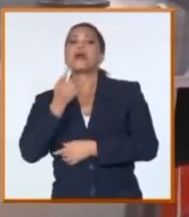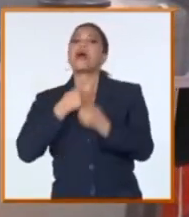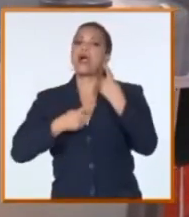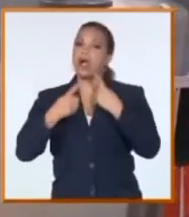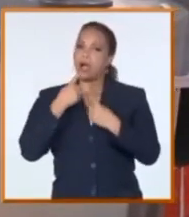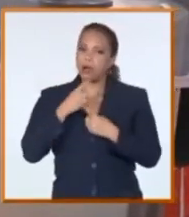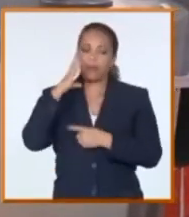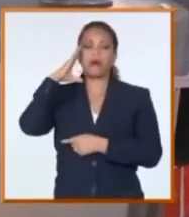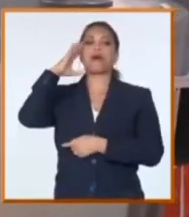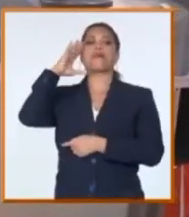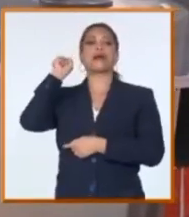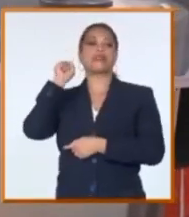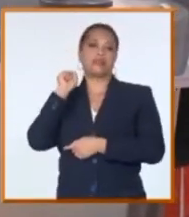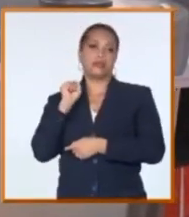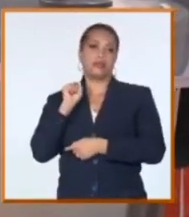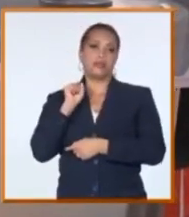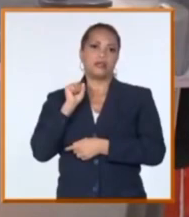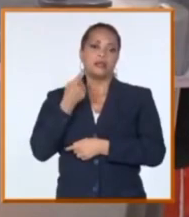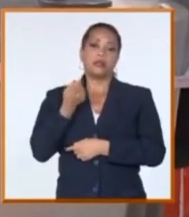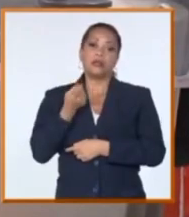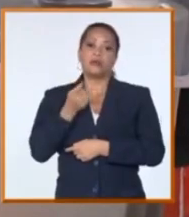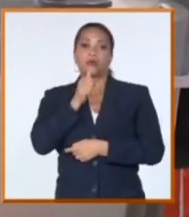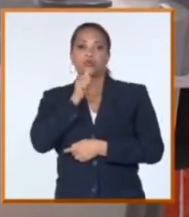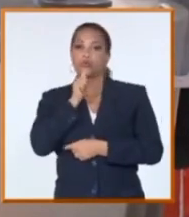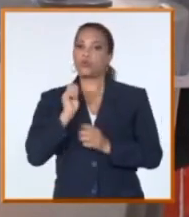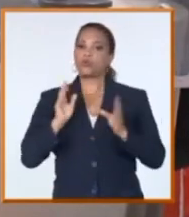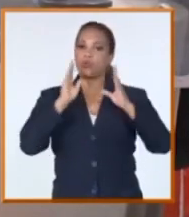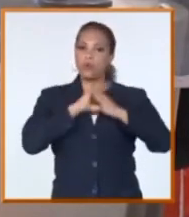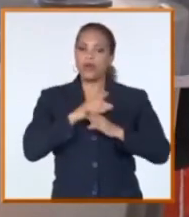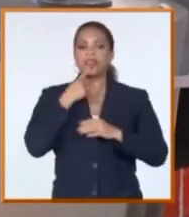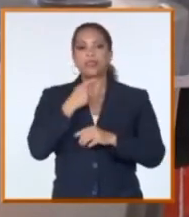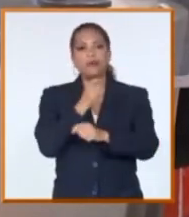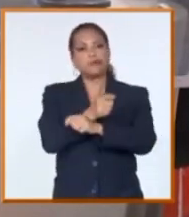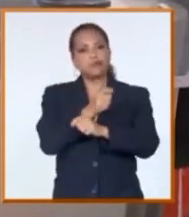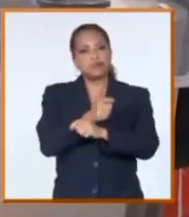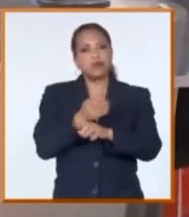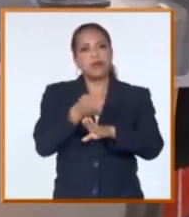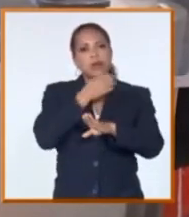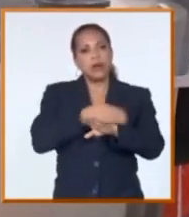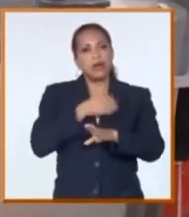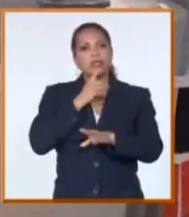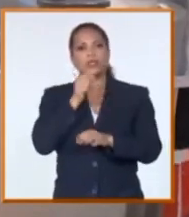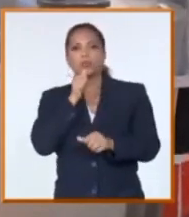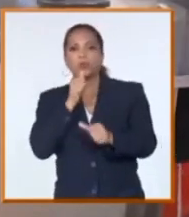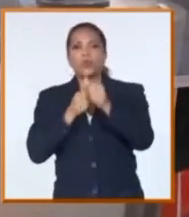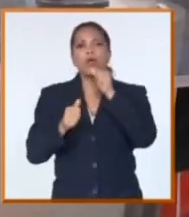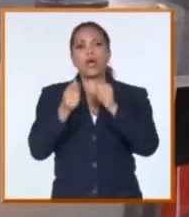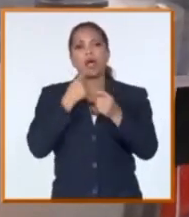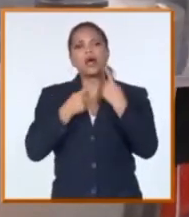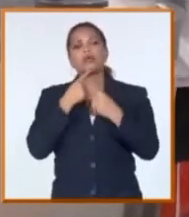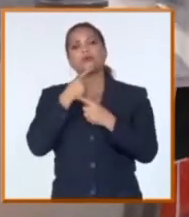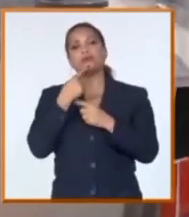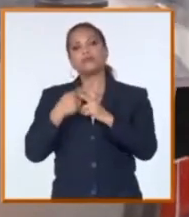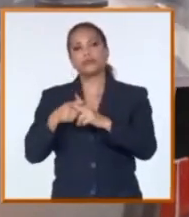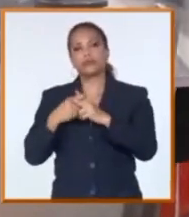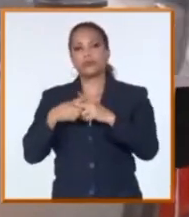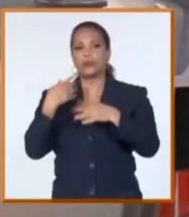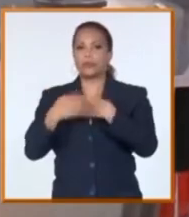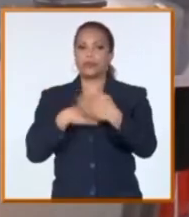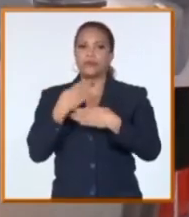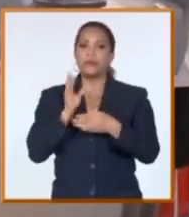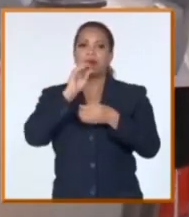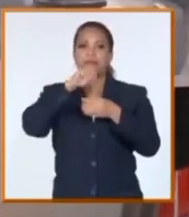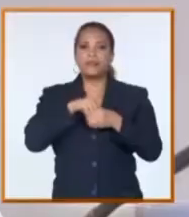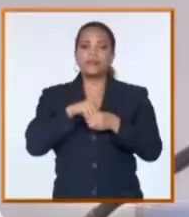pero que por otro lado también refrenda el papel de las instituciones en viabilizar esas inquietudes, esos problemas y resolverlas entre las instituciones